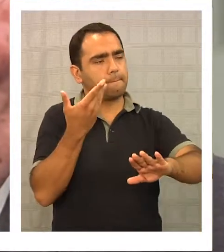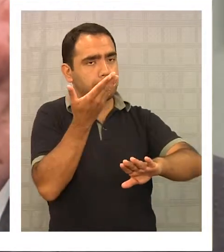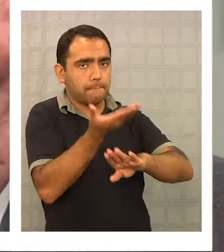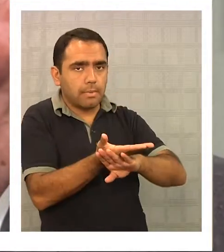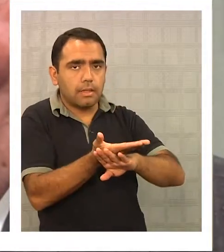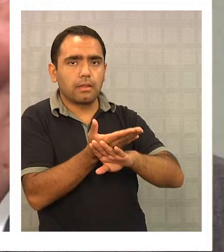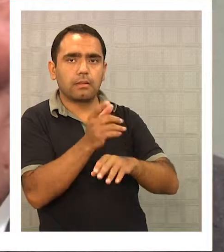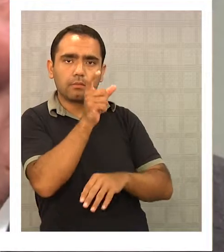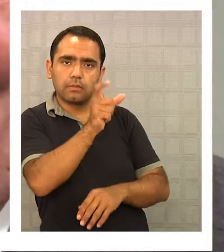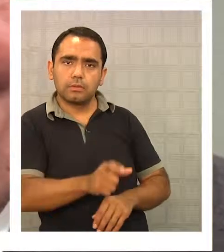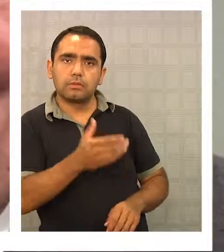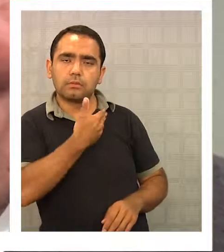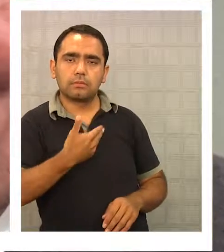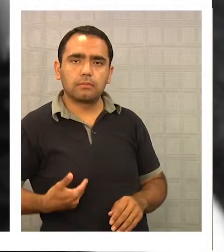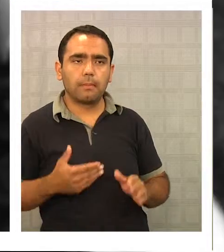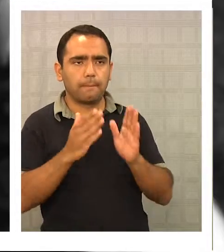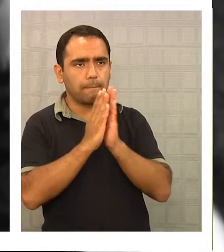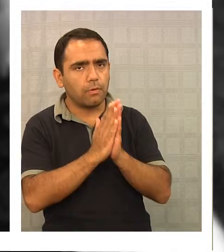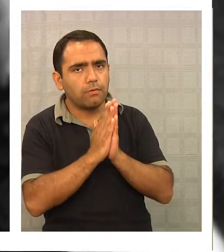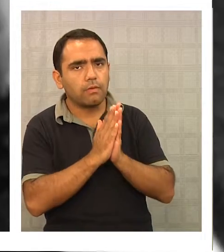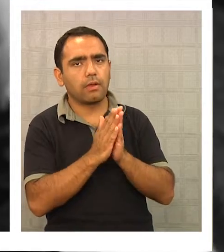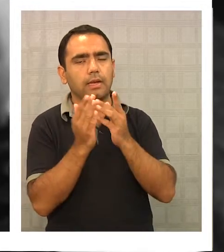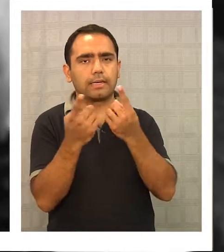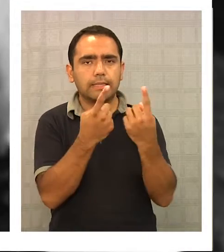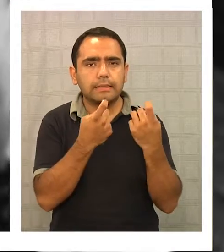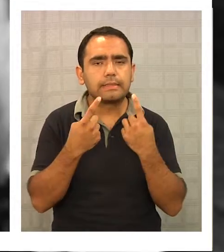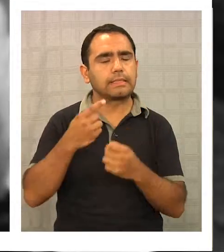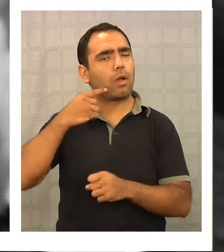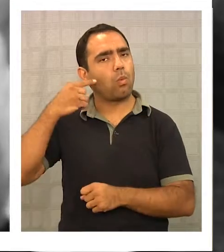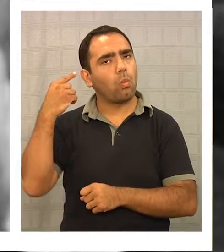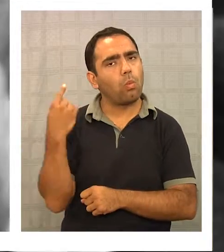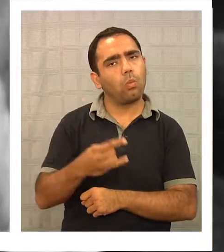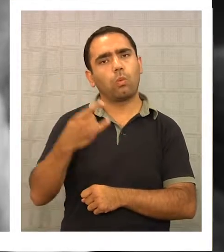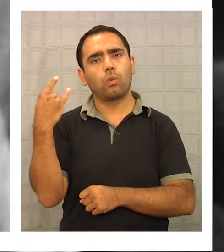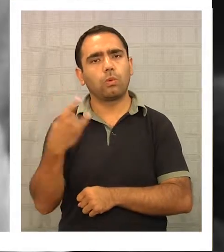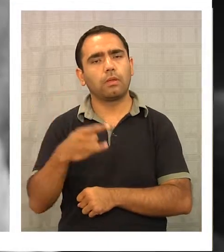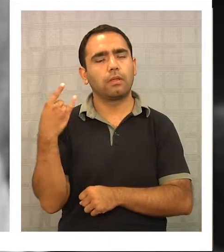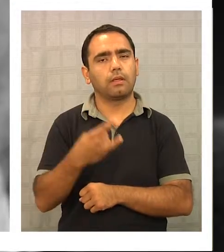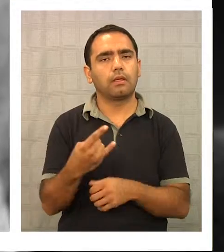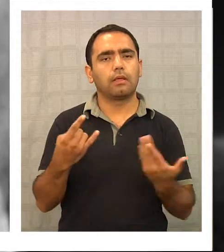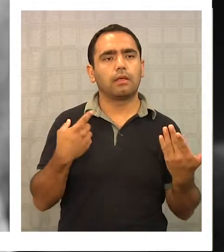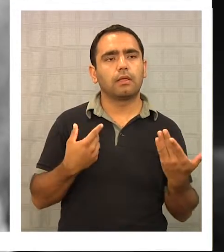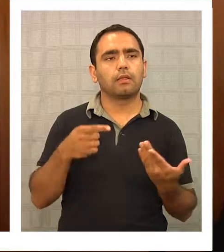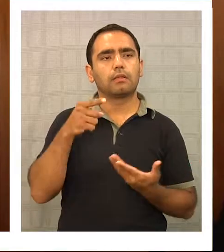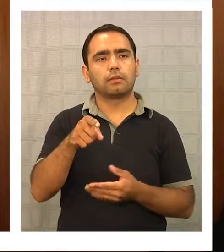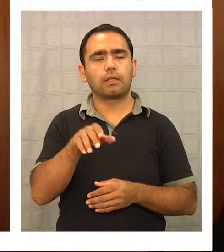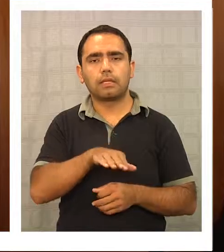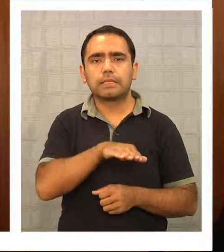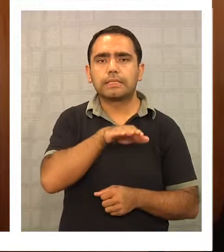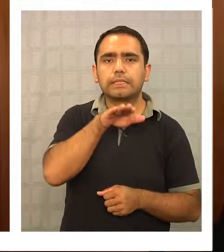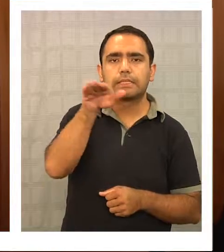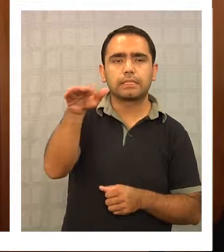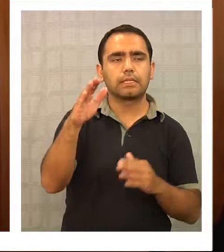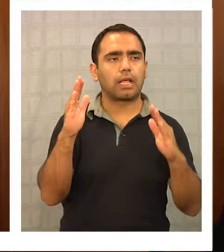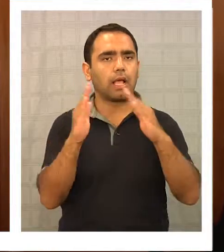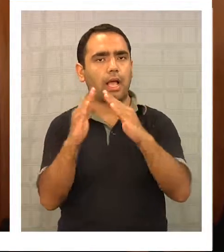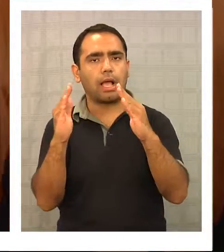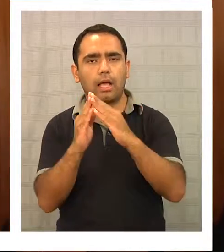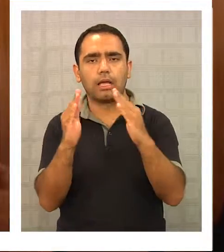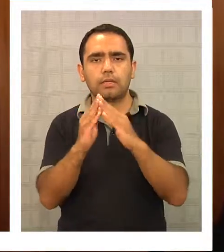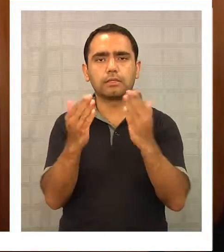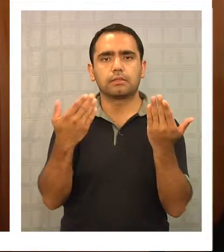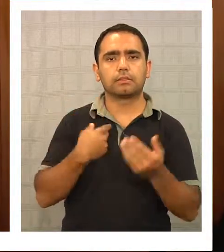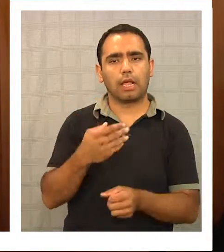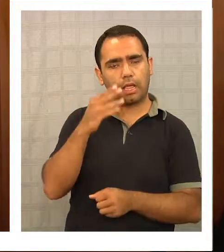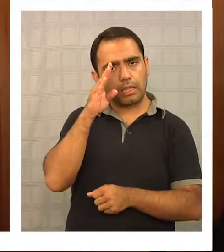que efectivamente necesitan urgentemente, para el caso de la situación, la vivienda, para